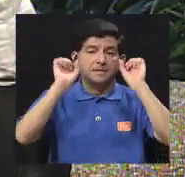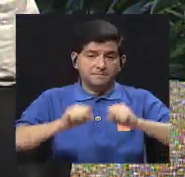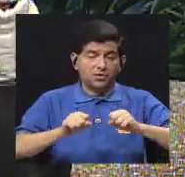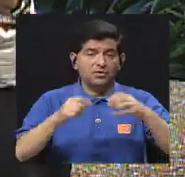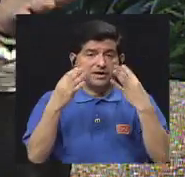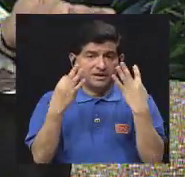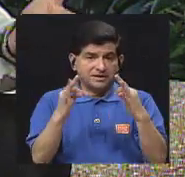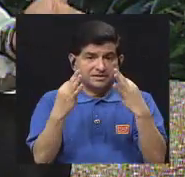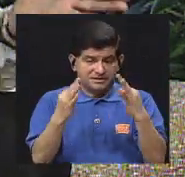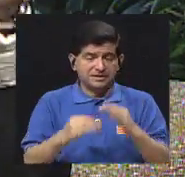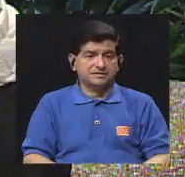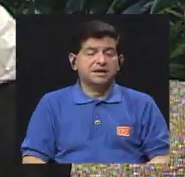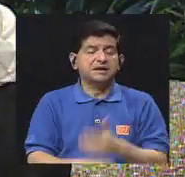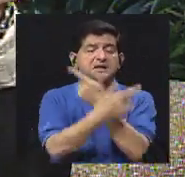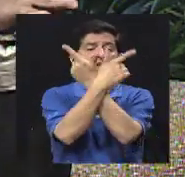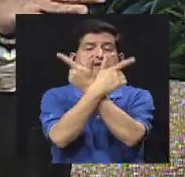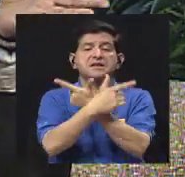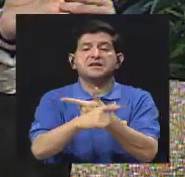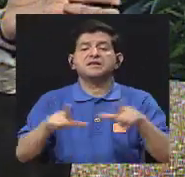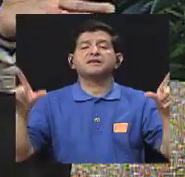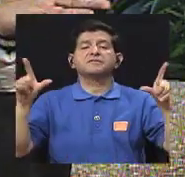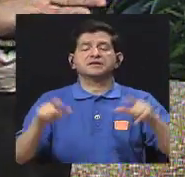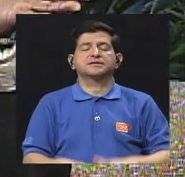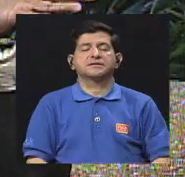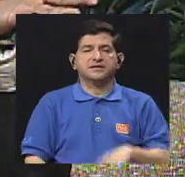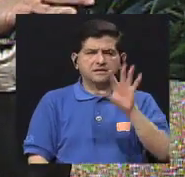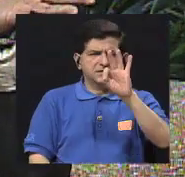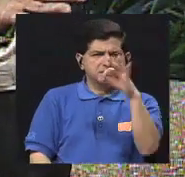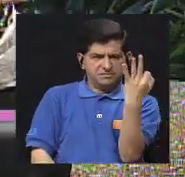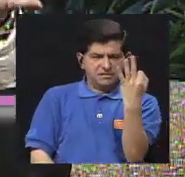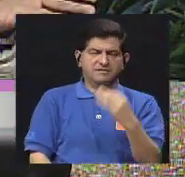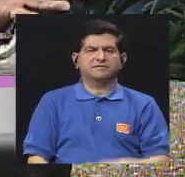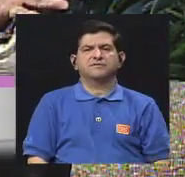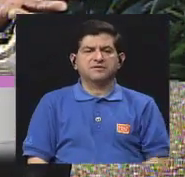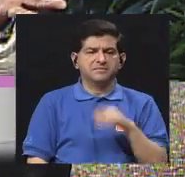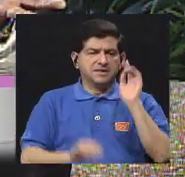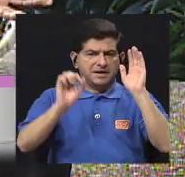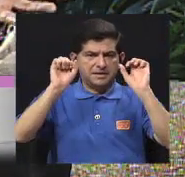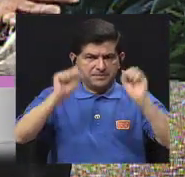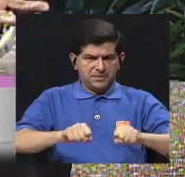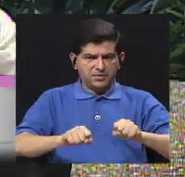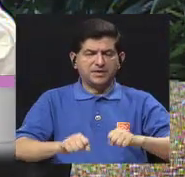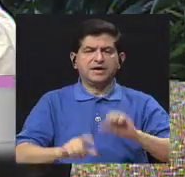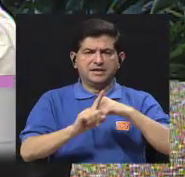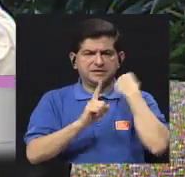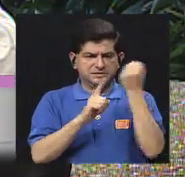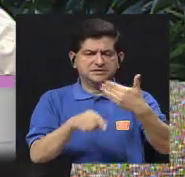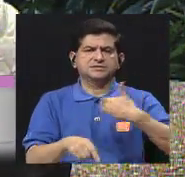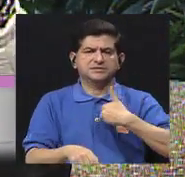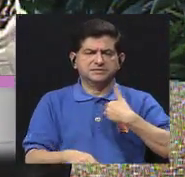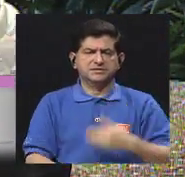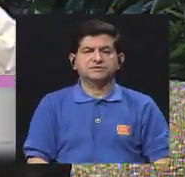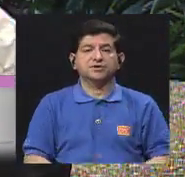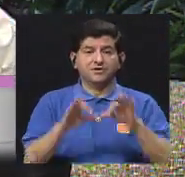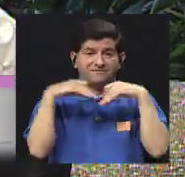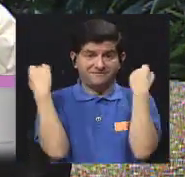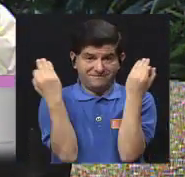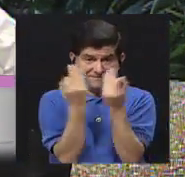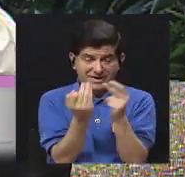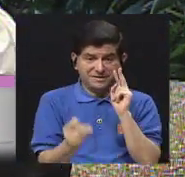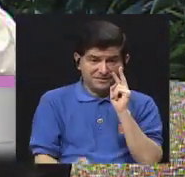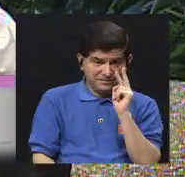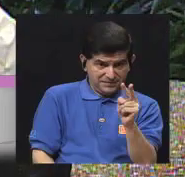darle la libertad que en cierta forma le permita sus condiciones y que la familia